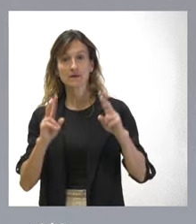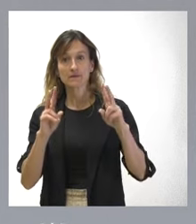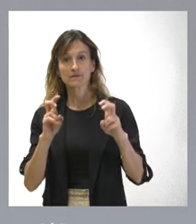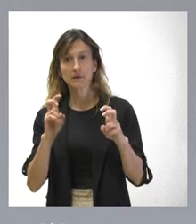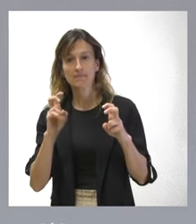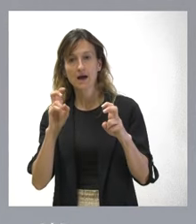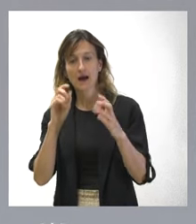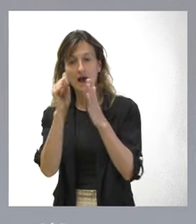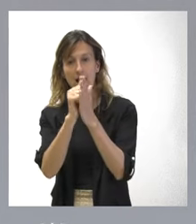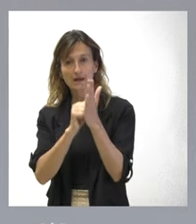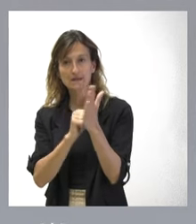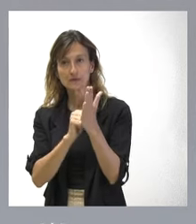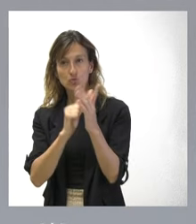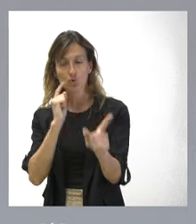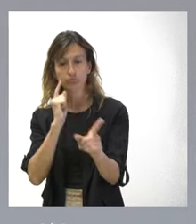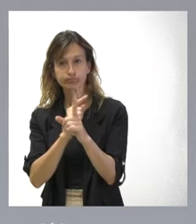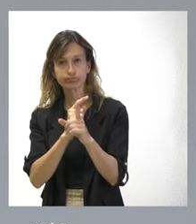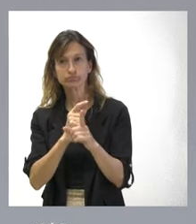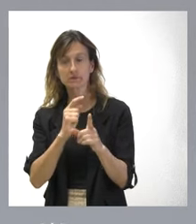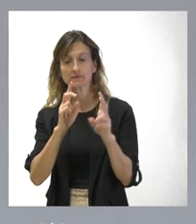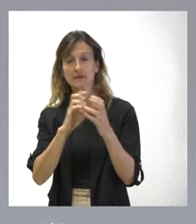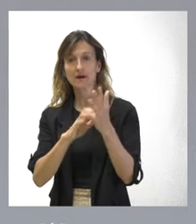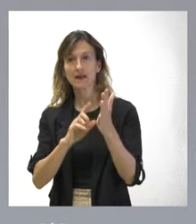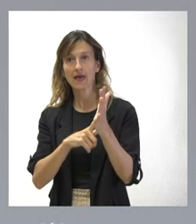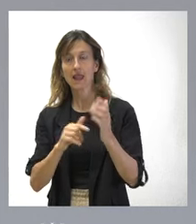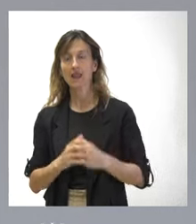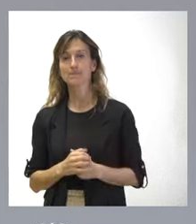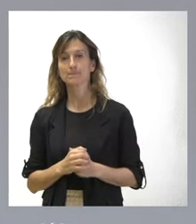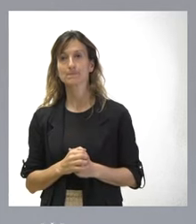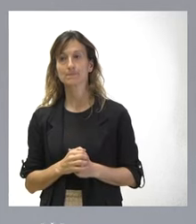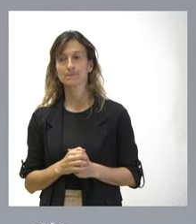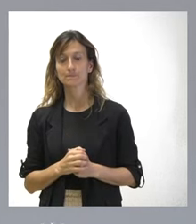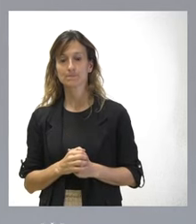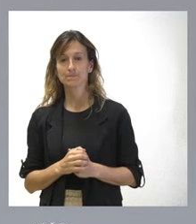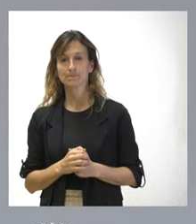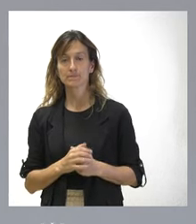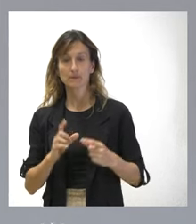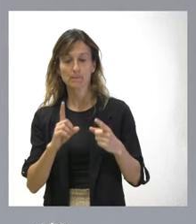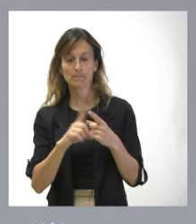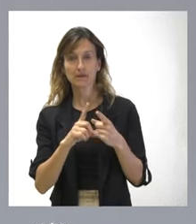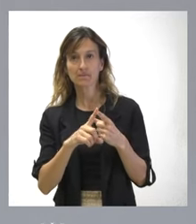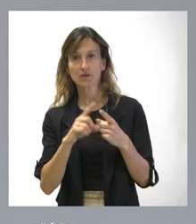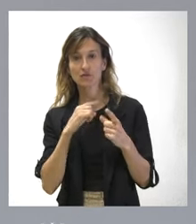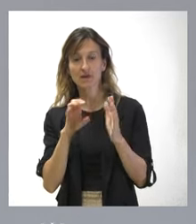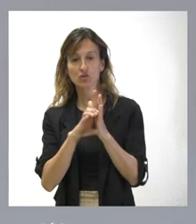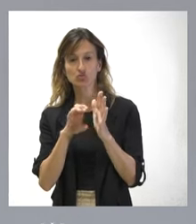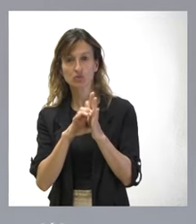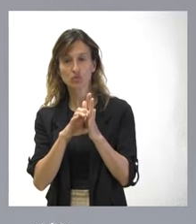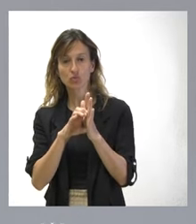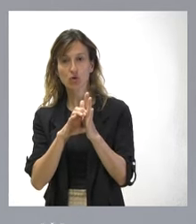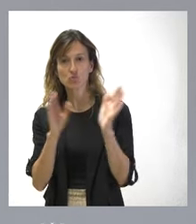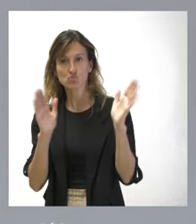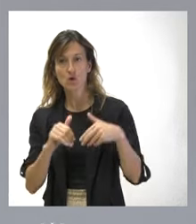concretos artículos y disposiciones del texto legal. En primer lugar, se considera que es inconstitucional el artículo 1,